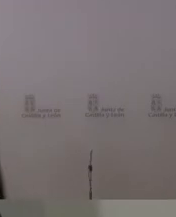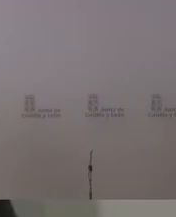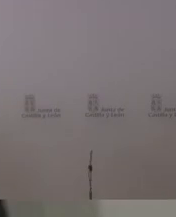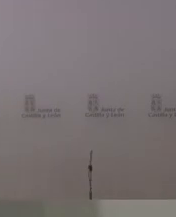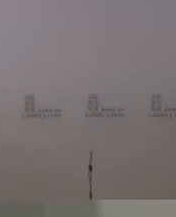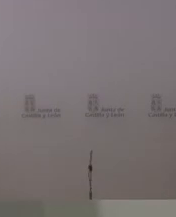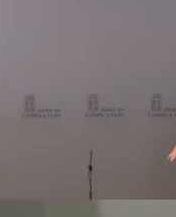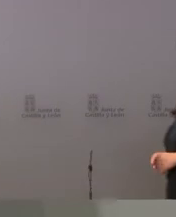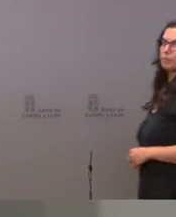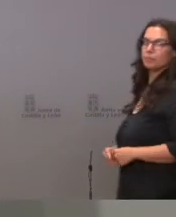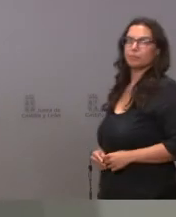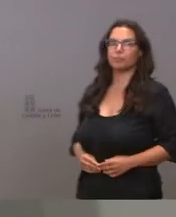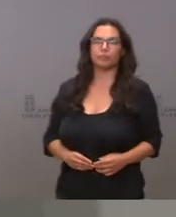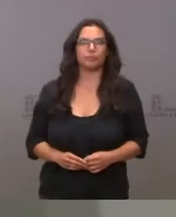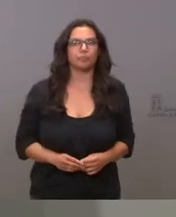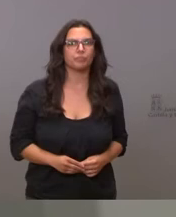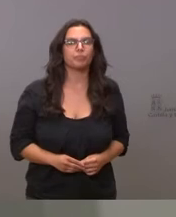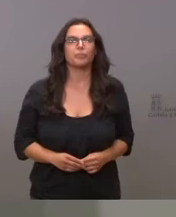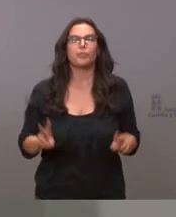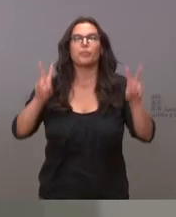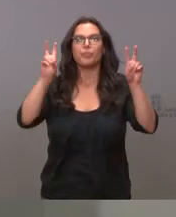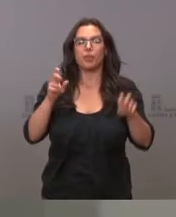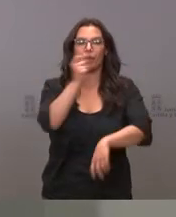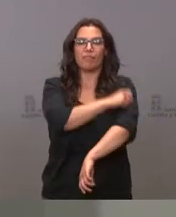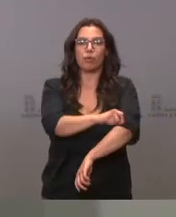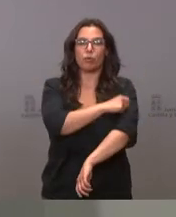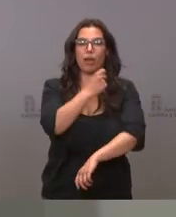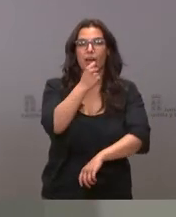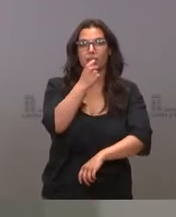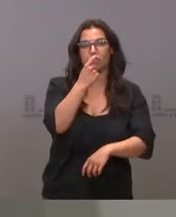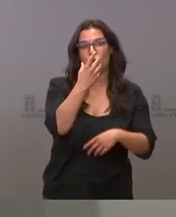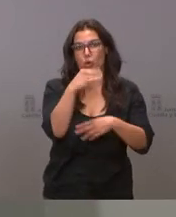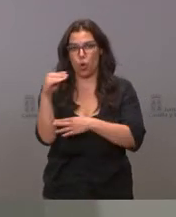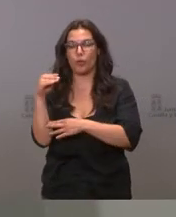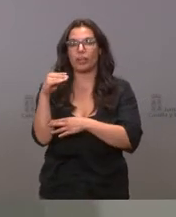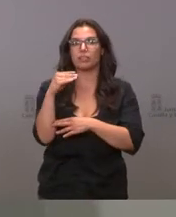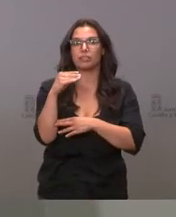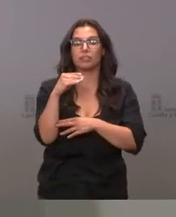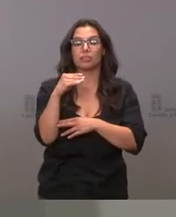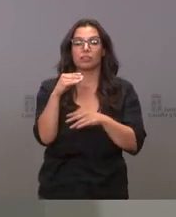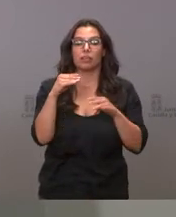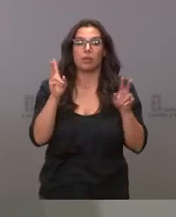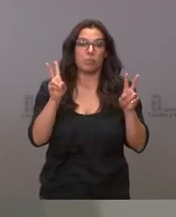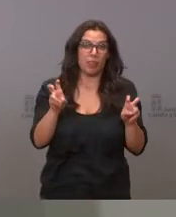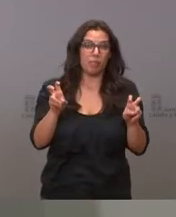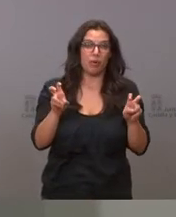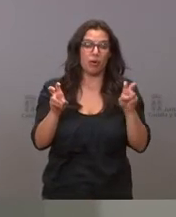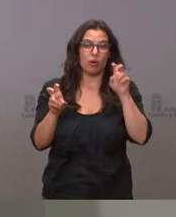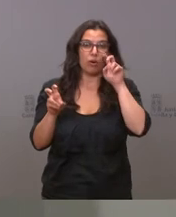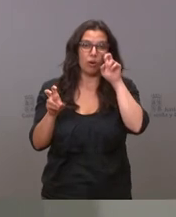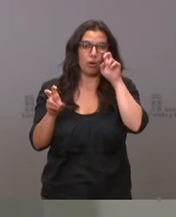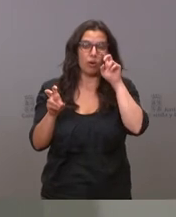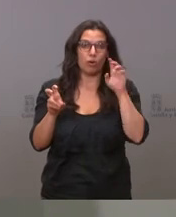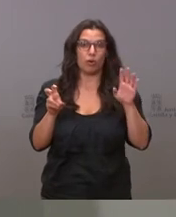bien sobre vacunar a menores sobre vacunar a menores en principio no está